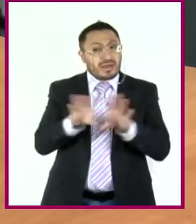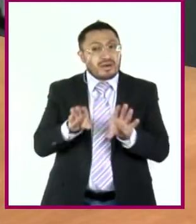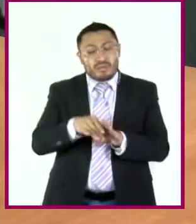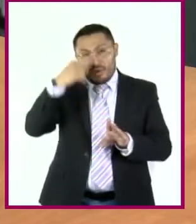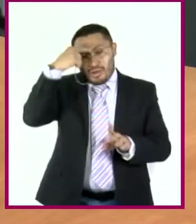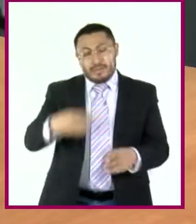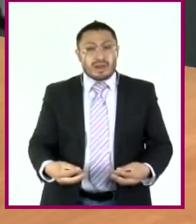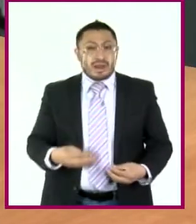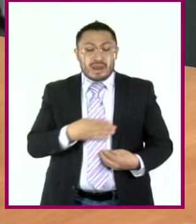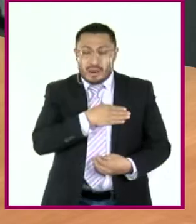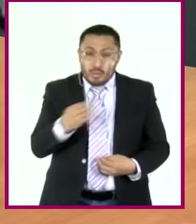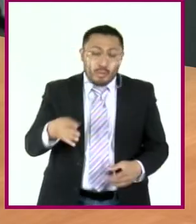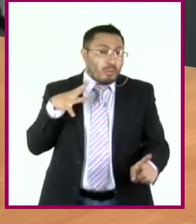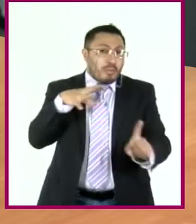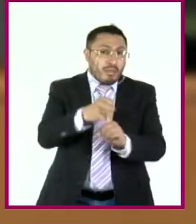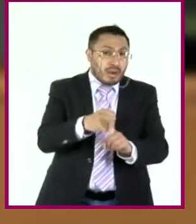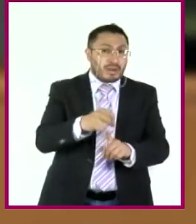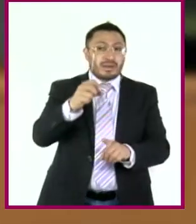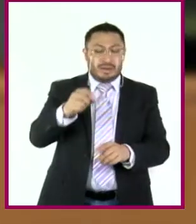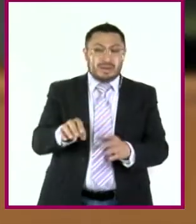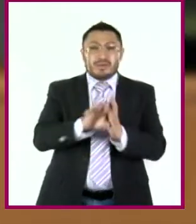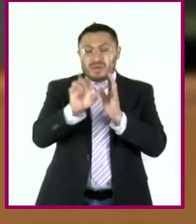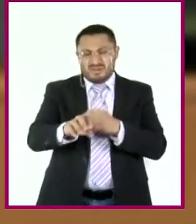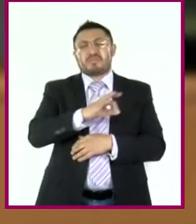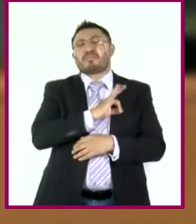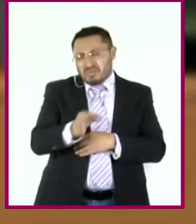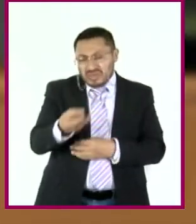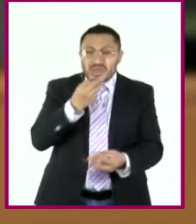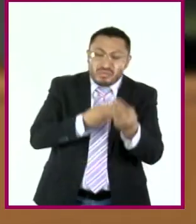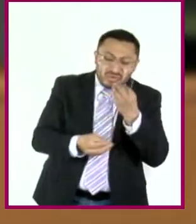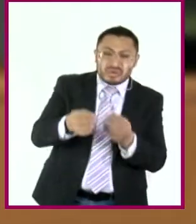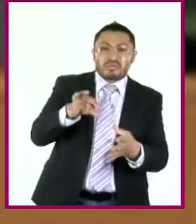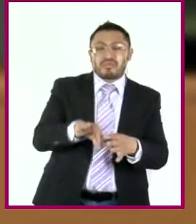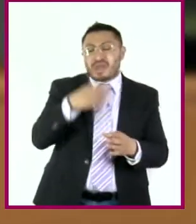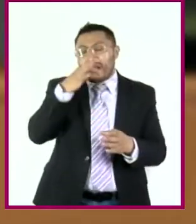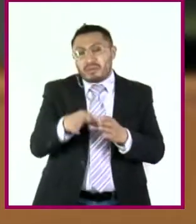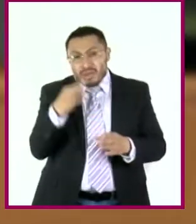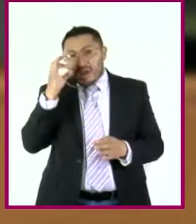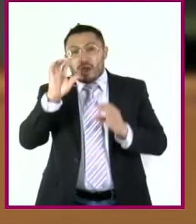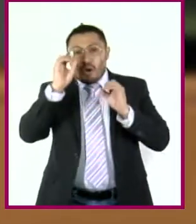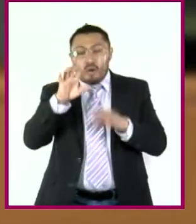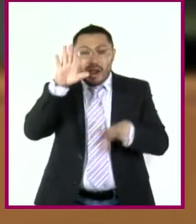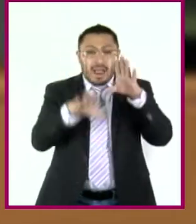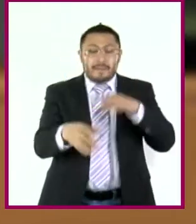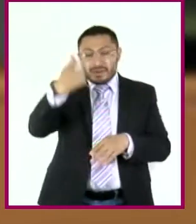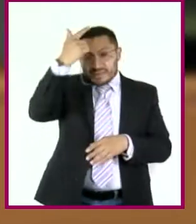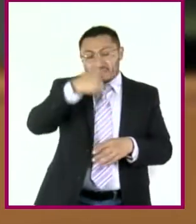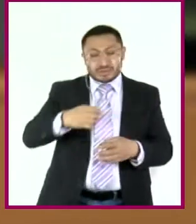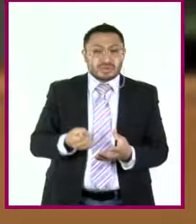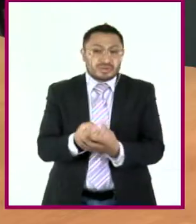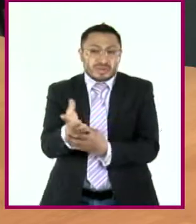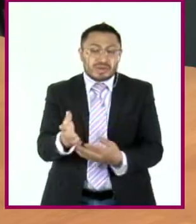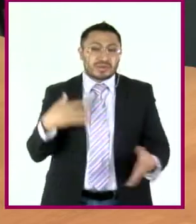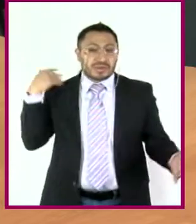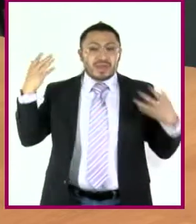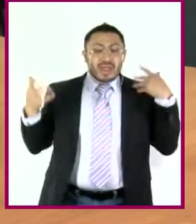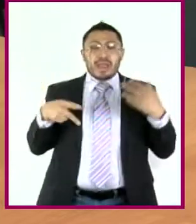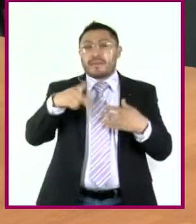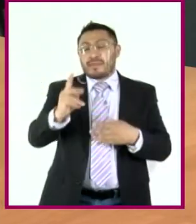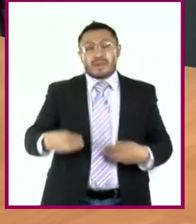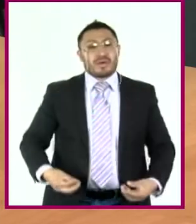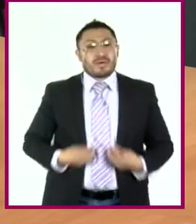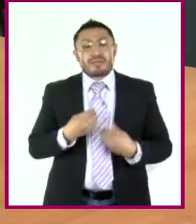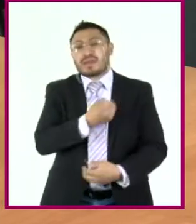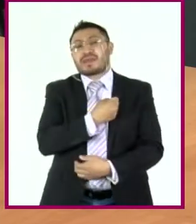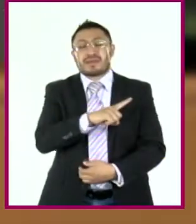No digo que no comamos frituras, no digo que no salgamos de noche. A lo que me refiero es que si no llevamos una vida sana, si no le